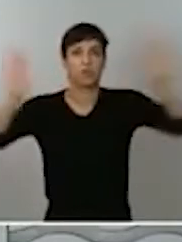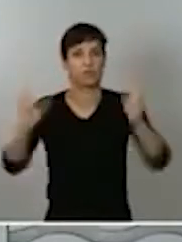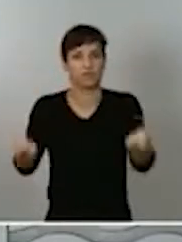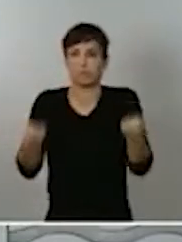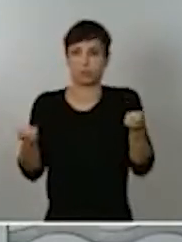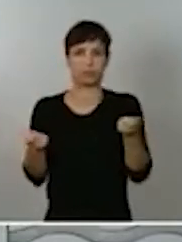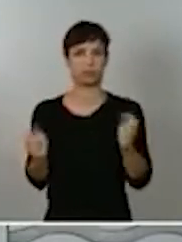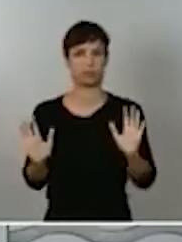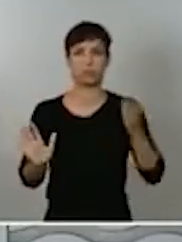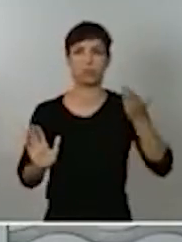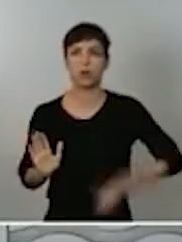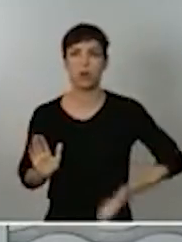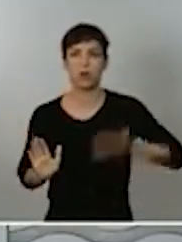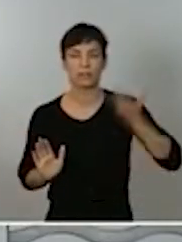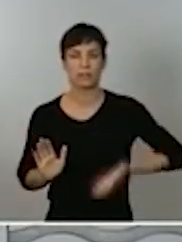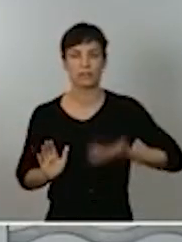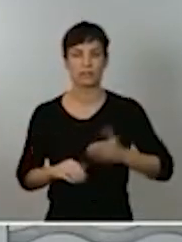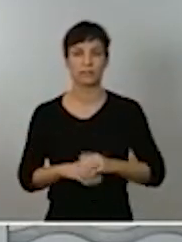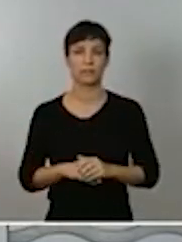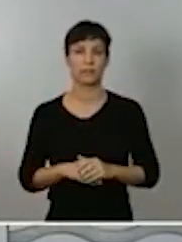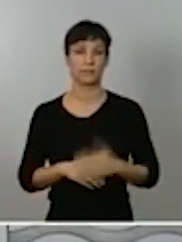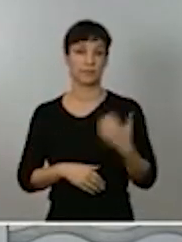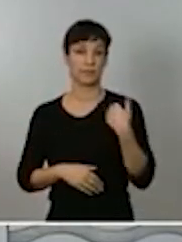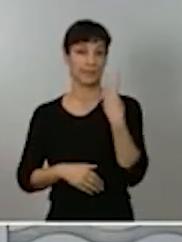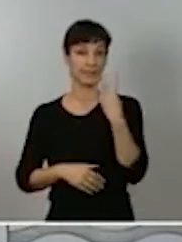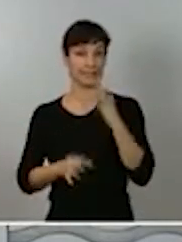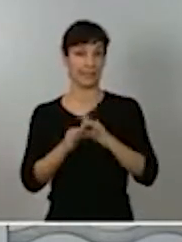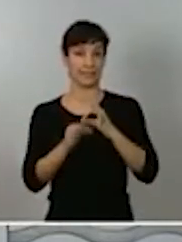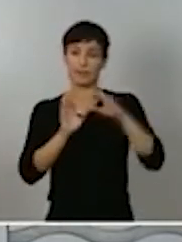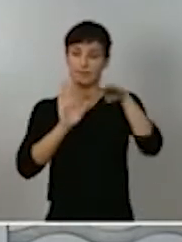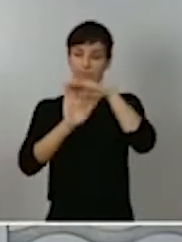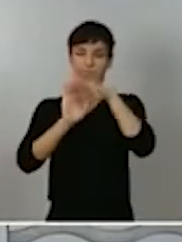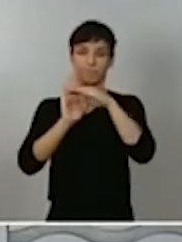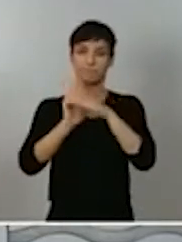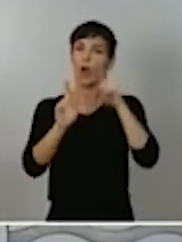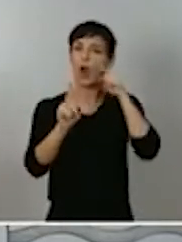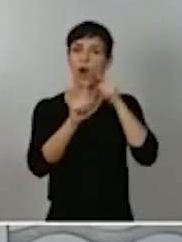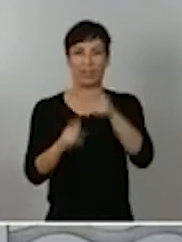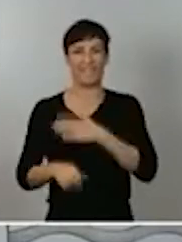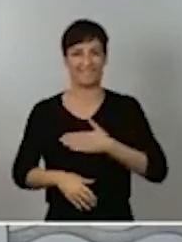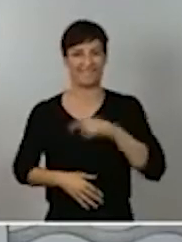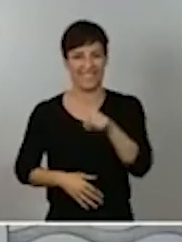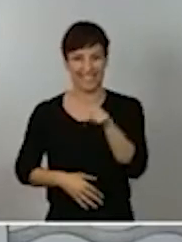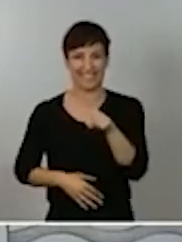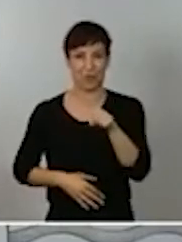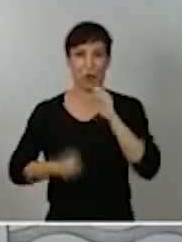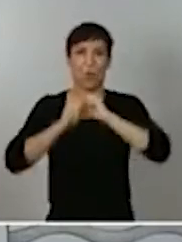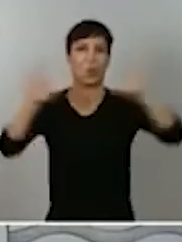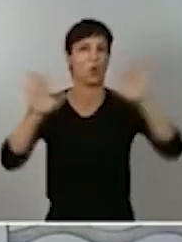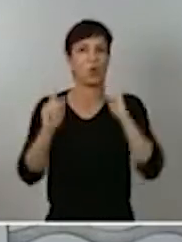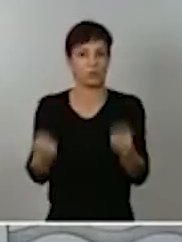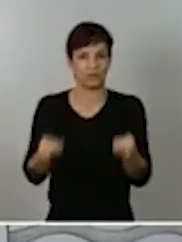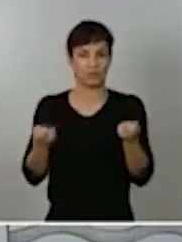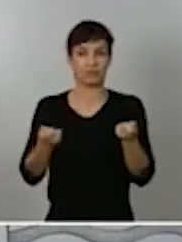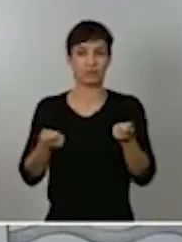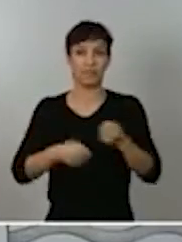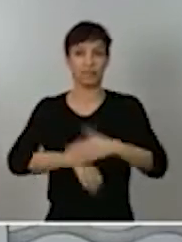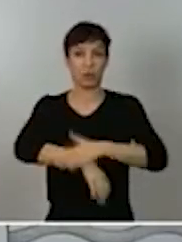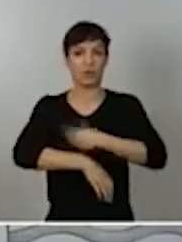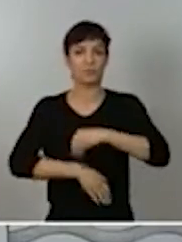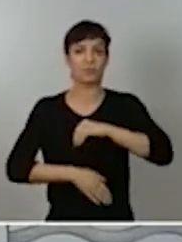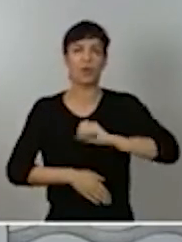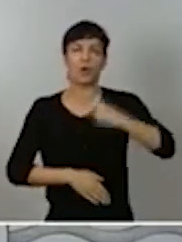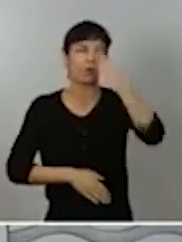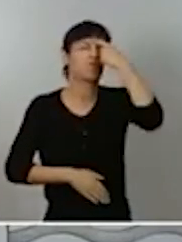Las medidas que adoptamos el día 30 de septiembre iban claramente en esta dirección. Lo único que le importa al Gobierno de España es proteger la salud